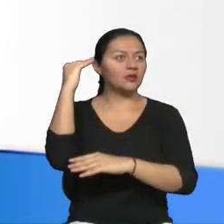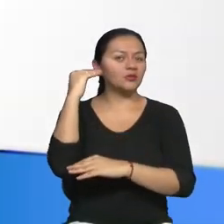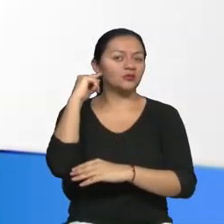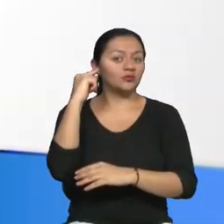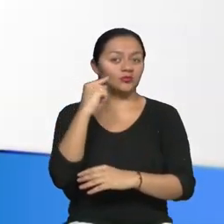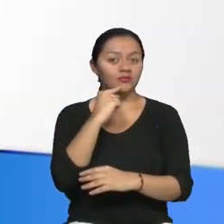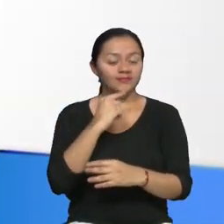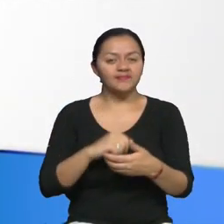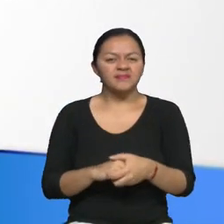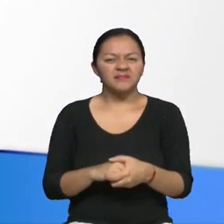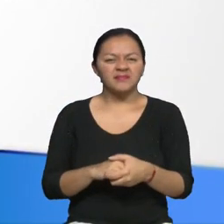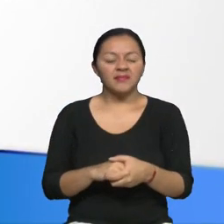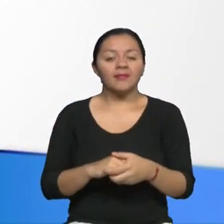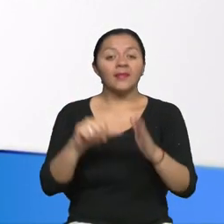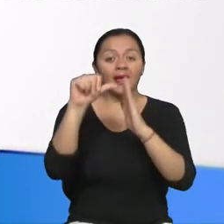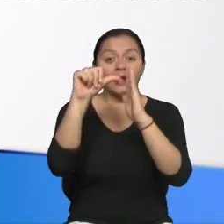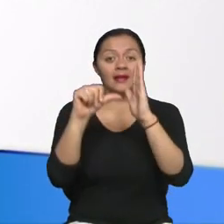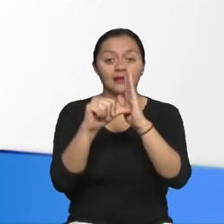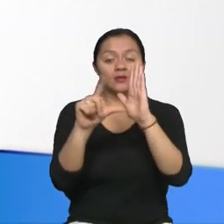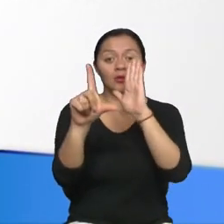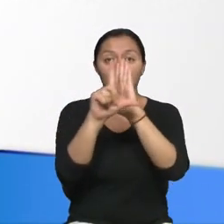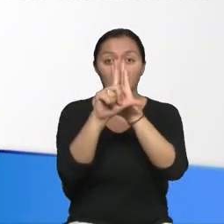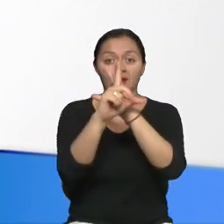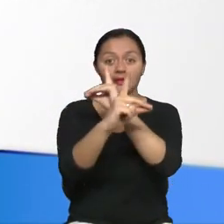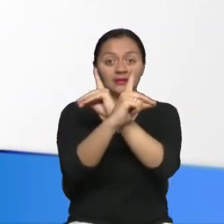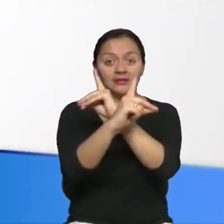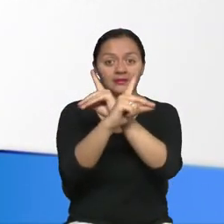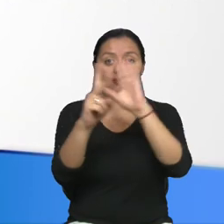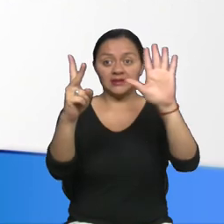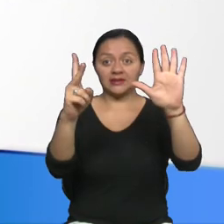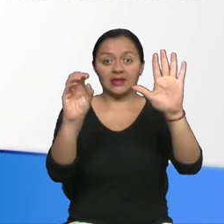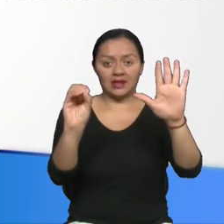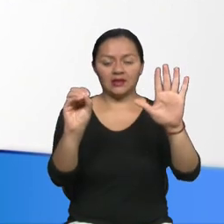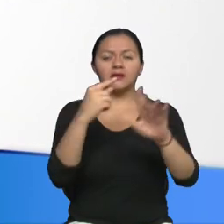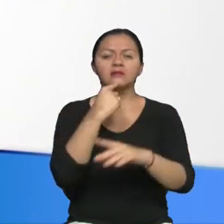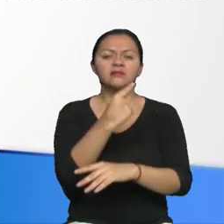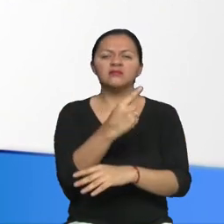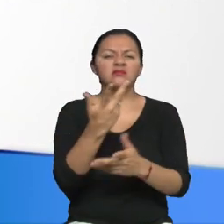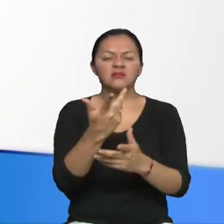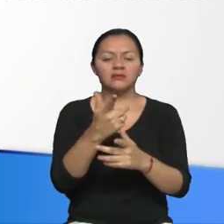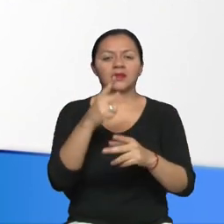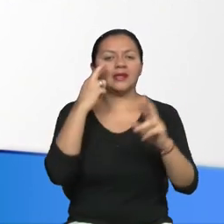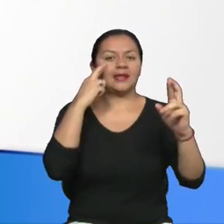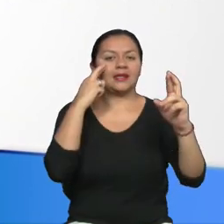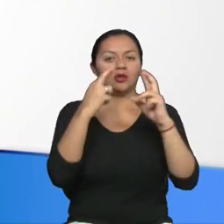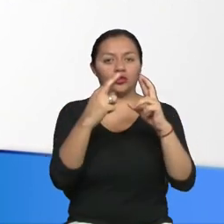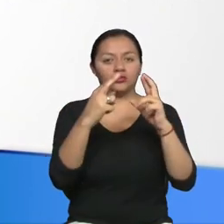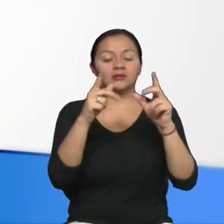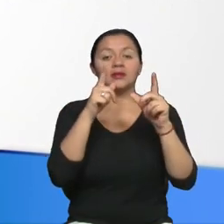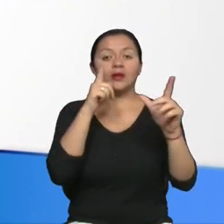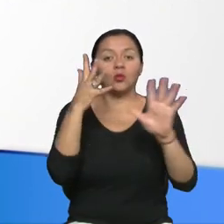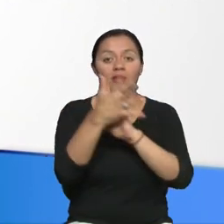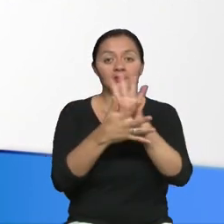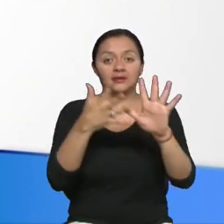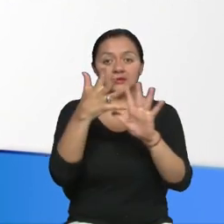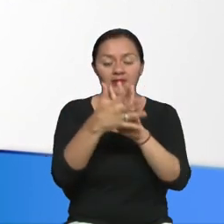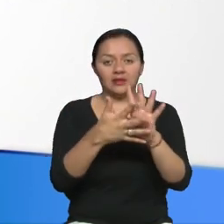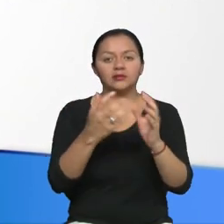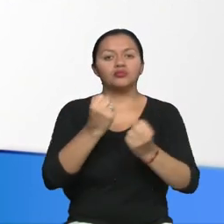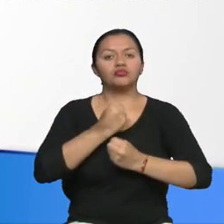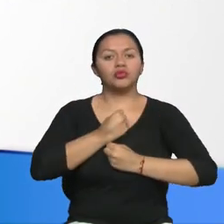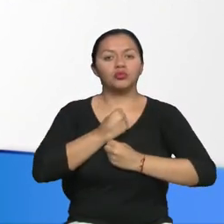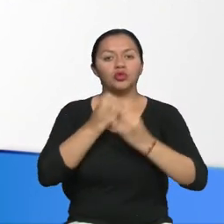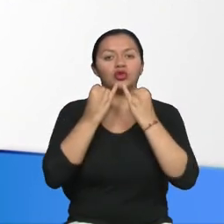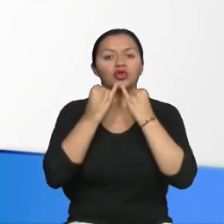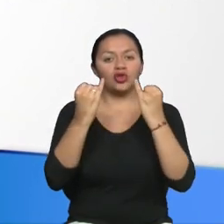El artículo 70 de la Ley de Discapacidades reconoce la lengua de señas ecuatoriana como una lengua propia